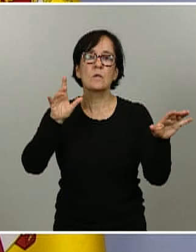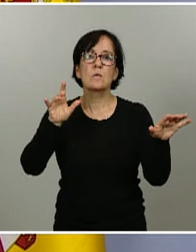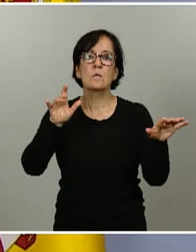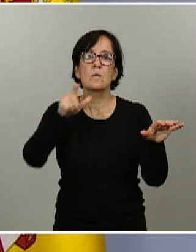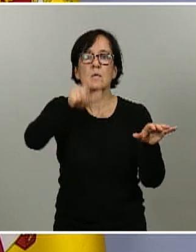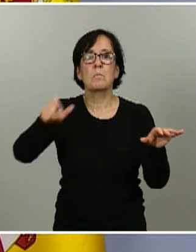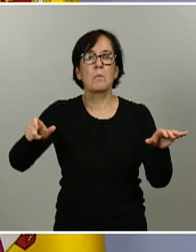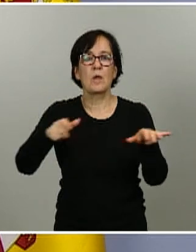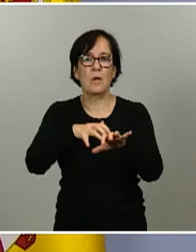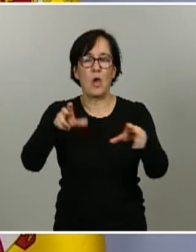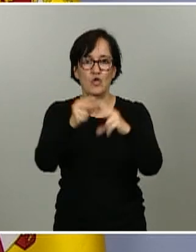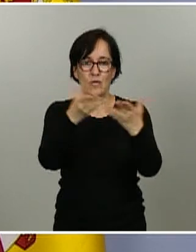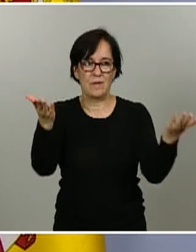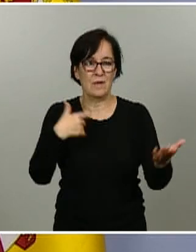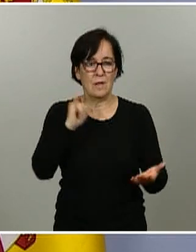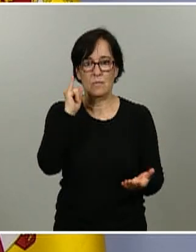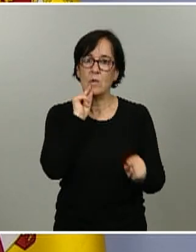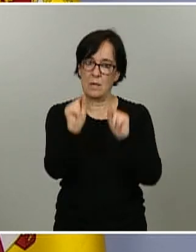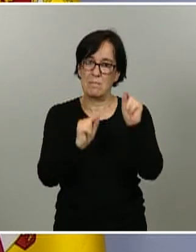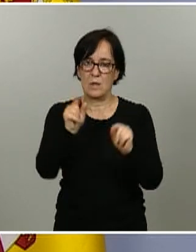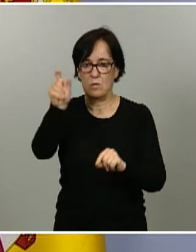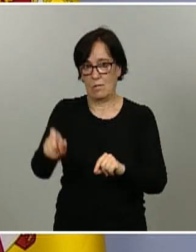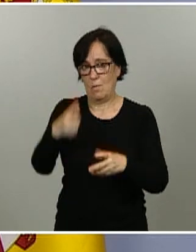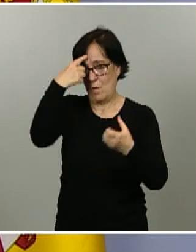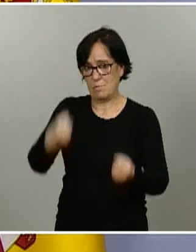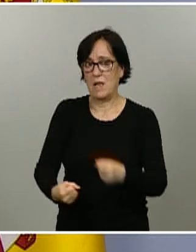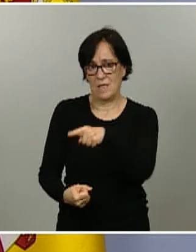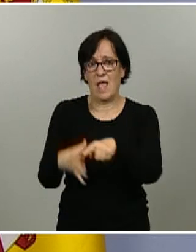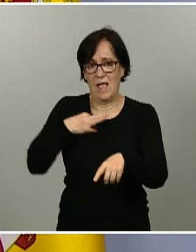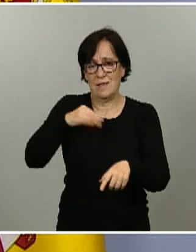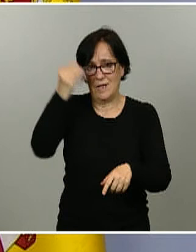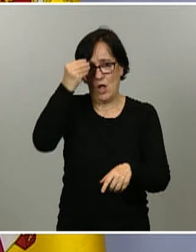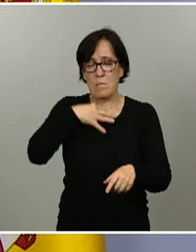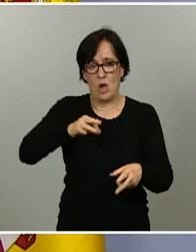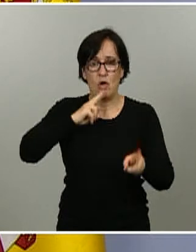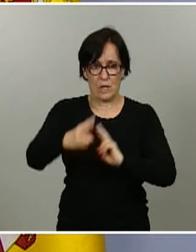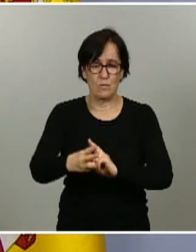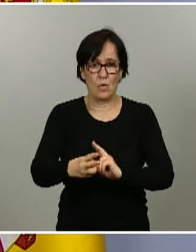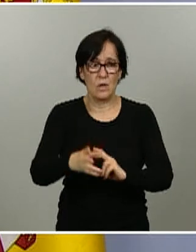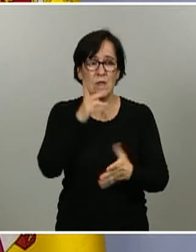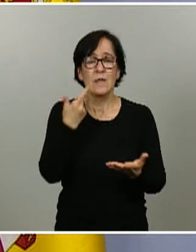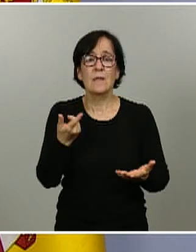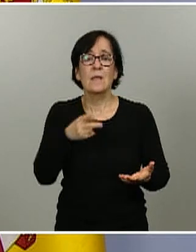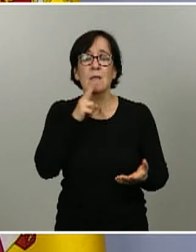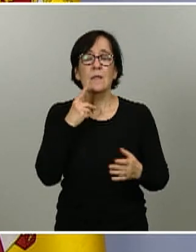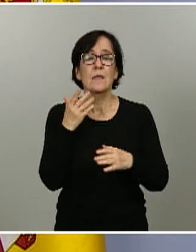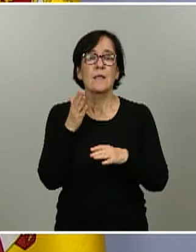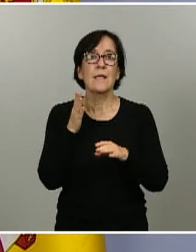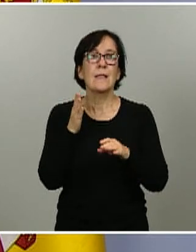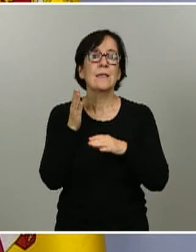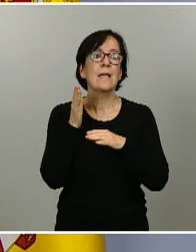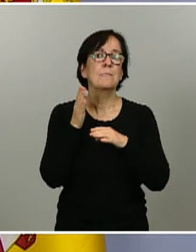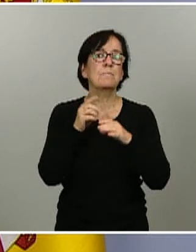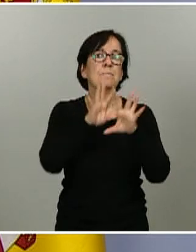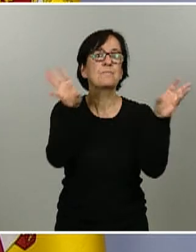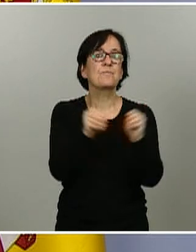efectivamente tenemos aquí una epidemióloga creo que es mucho mejor que responda a ella efectivamente cuando hablamos de representatividad de la muestra estamos